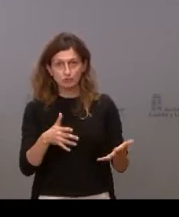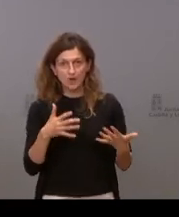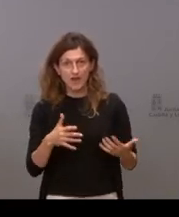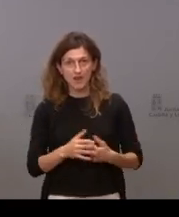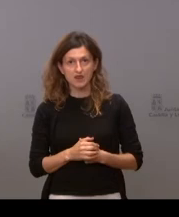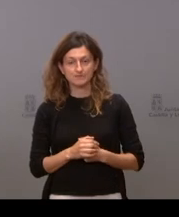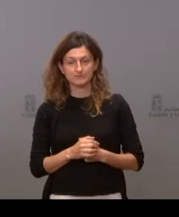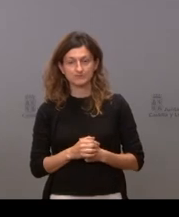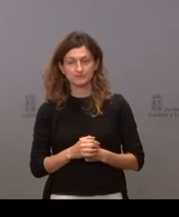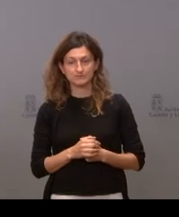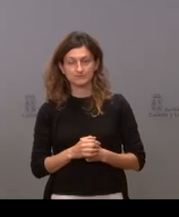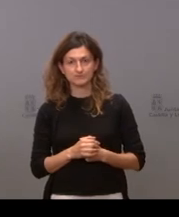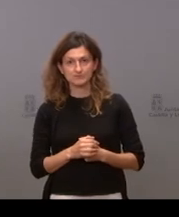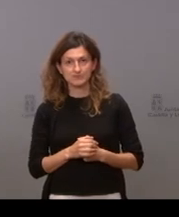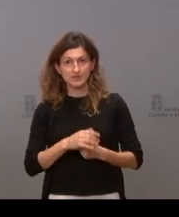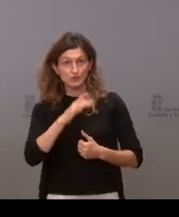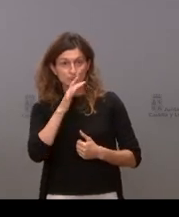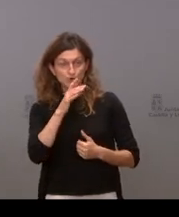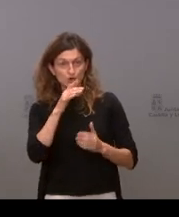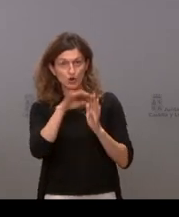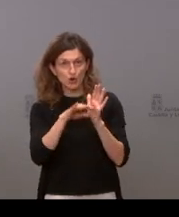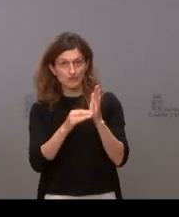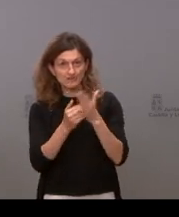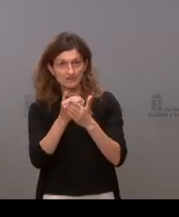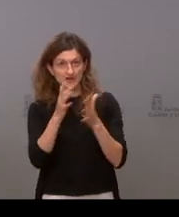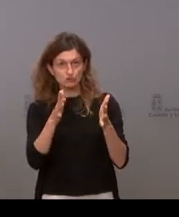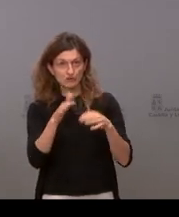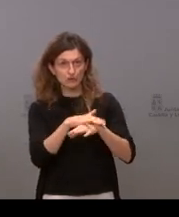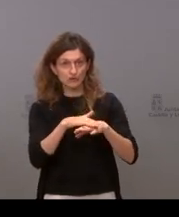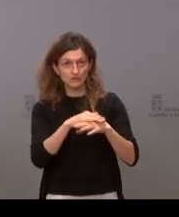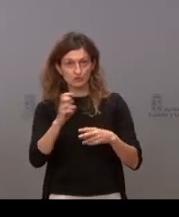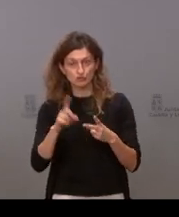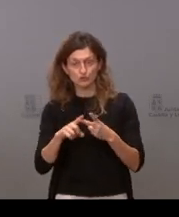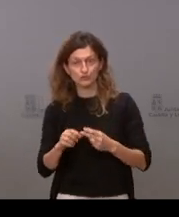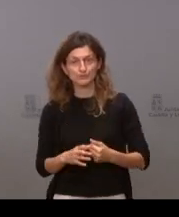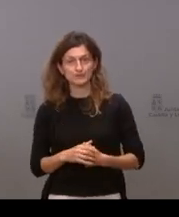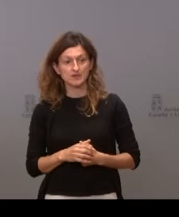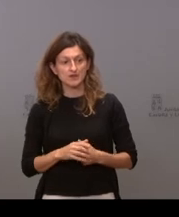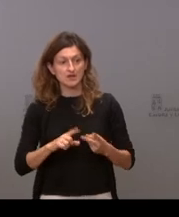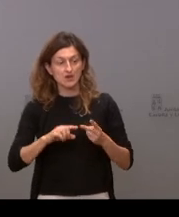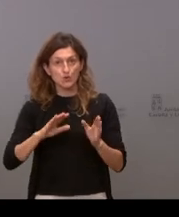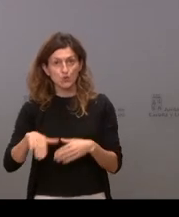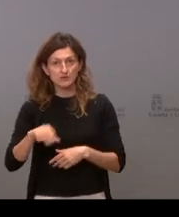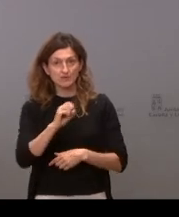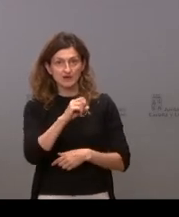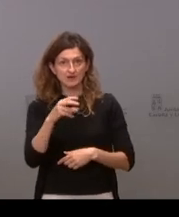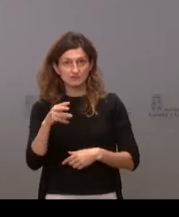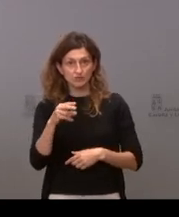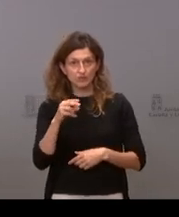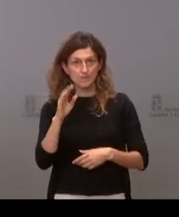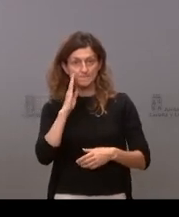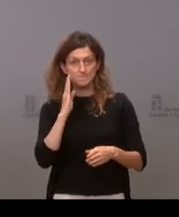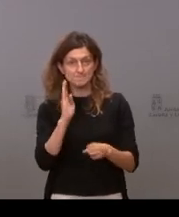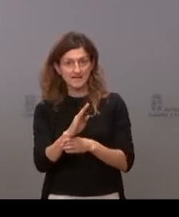forma parte del orden del día del consejo de gobierno de hoy y otra que no esta última se refiere a la resolución de las becas